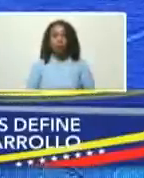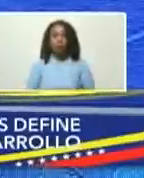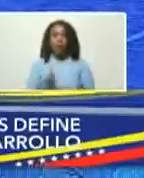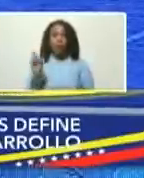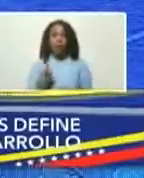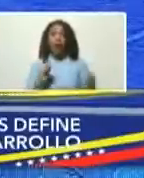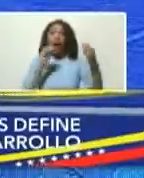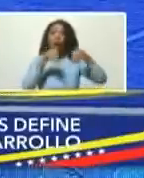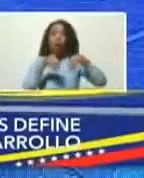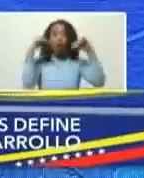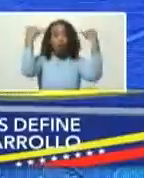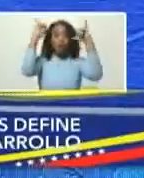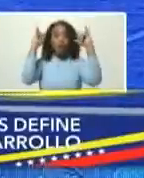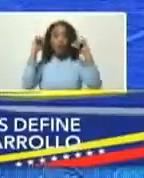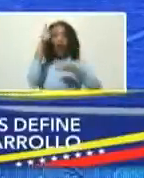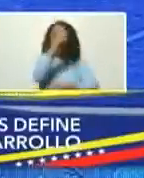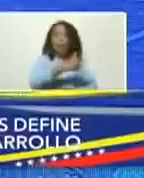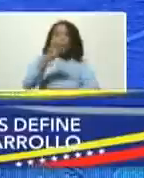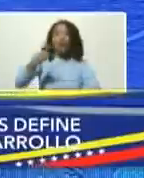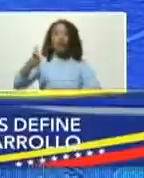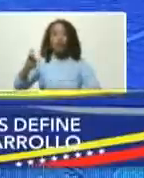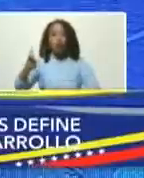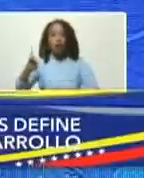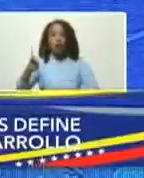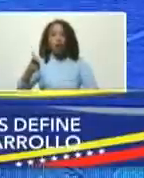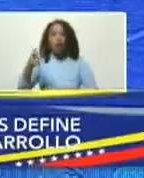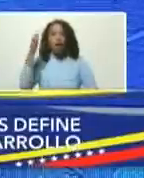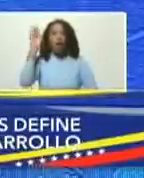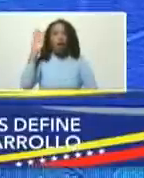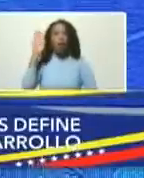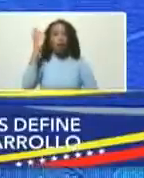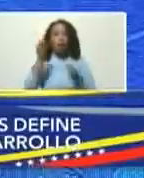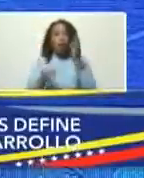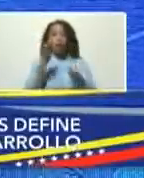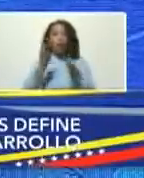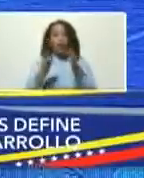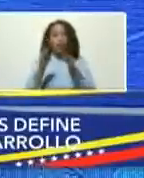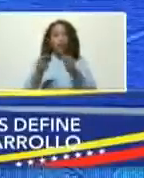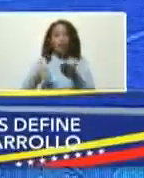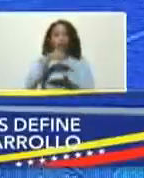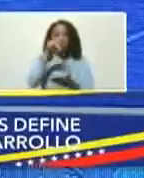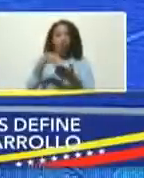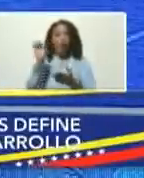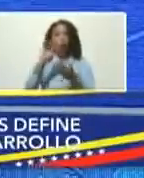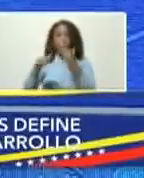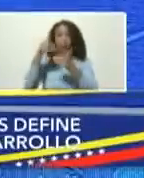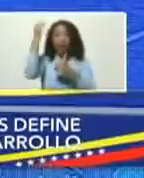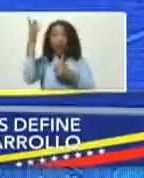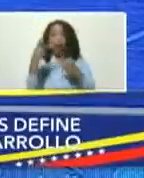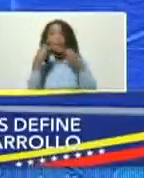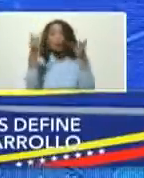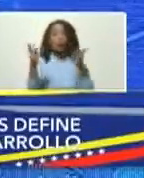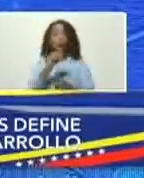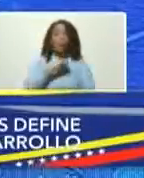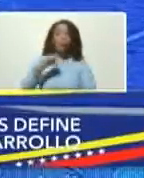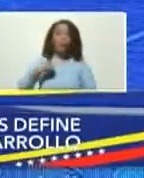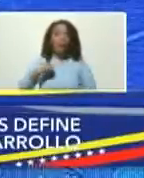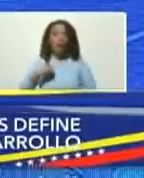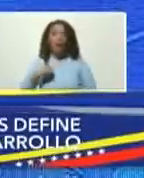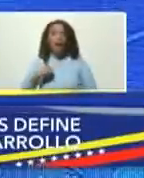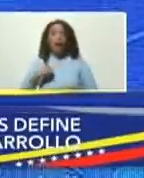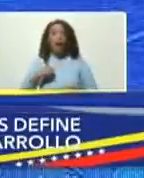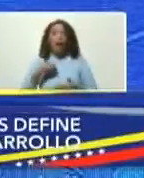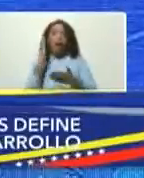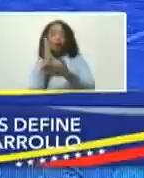acuerdo celebrado entre las personas jurídicas nacionales o extranjeras públicas o privadas mixtas o